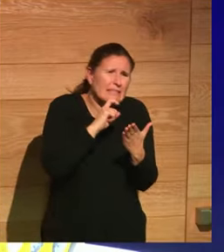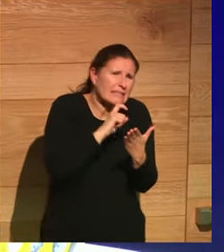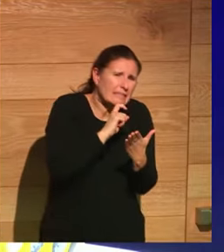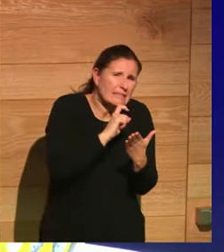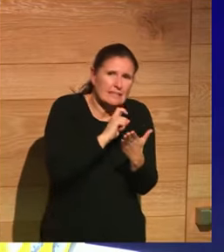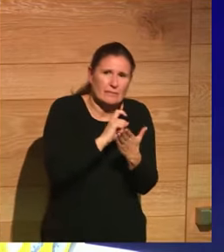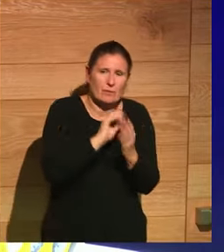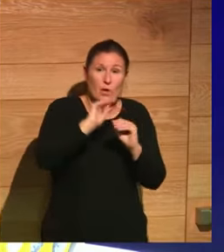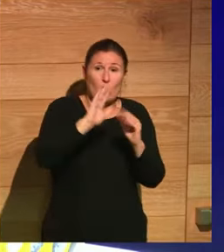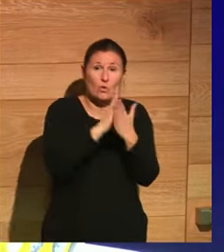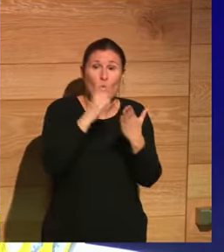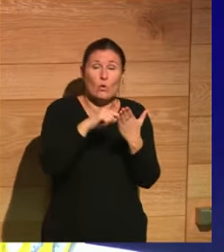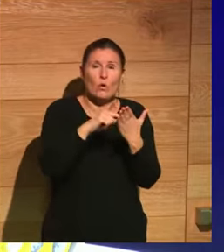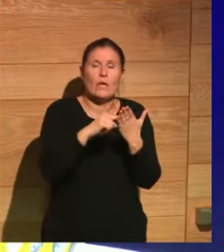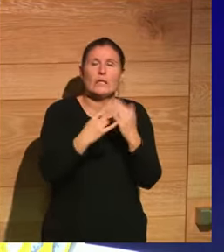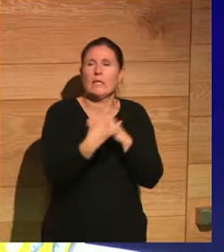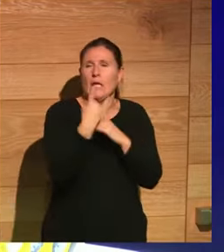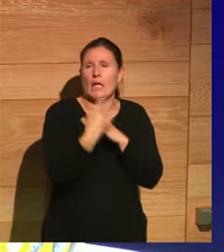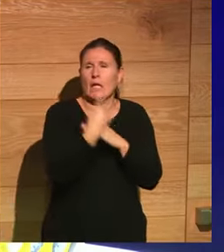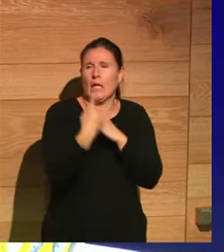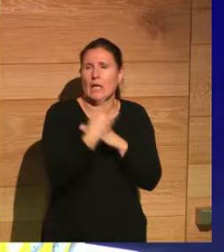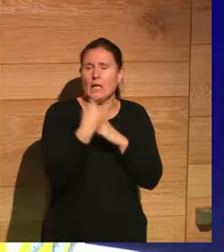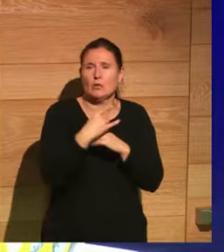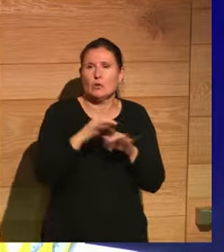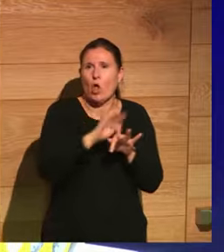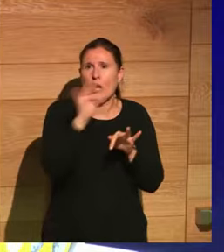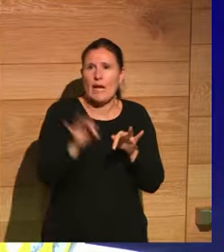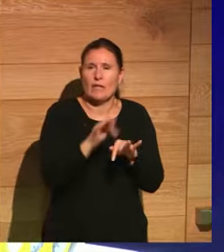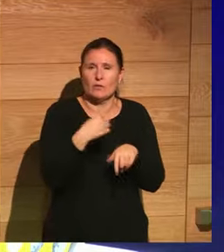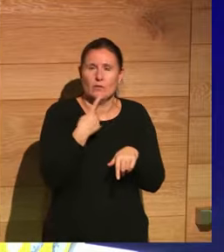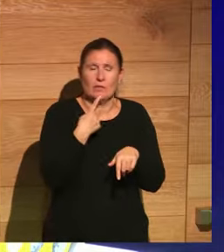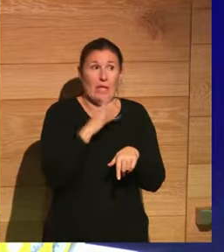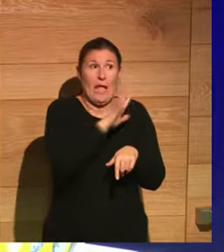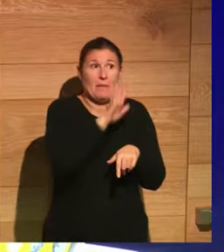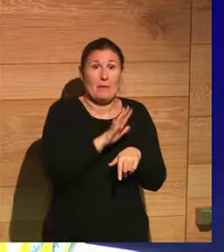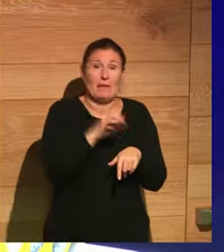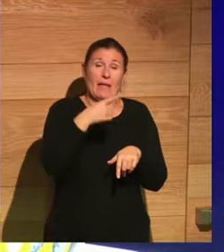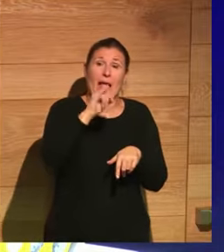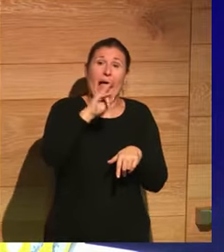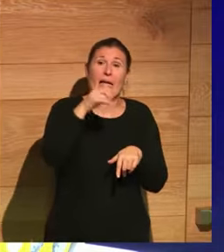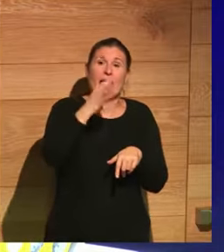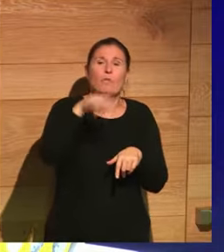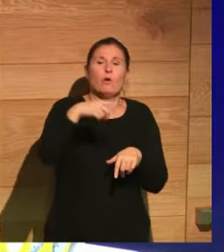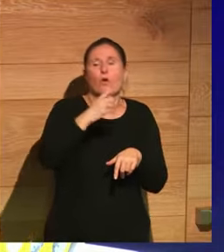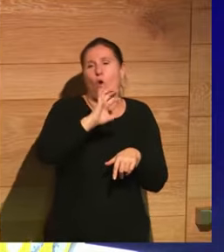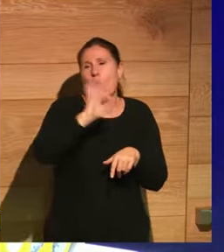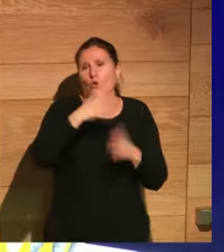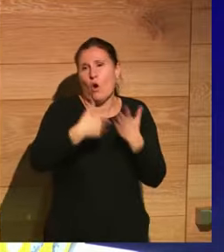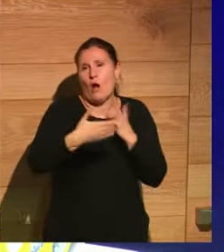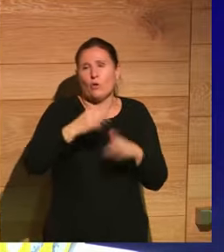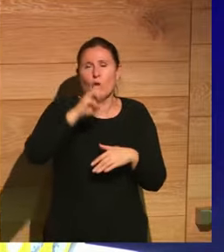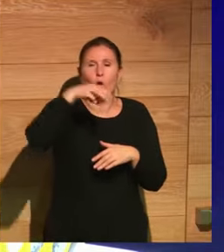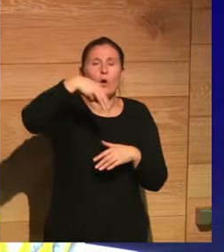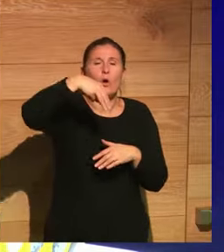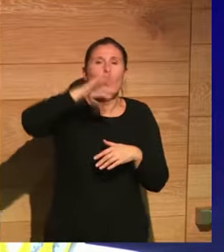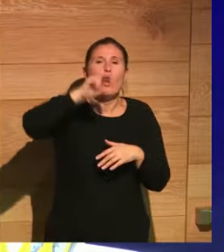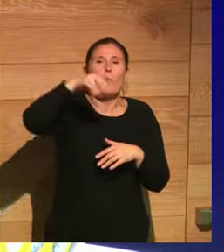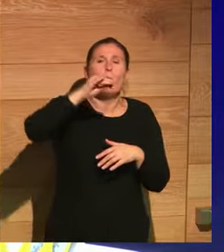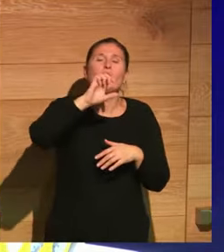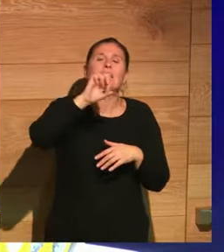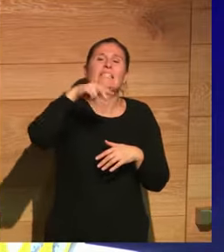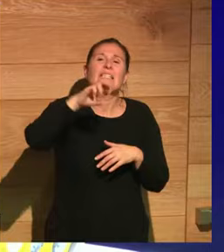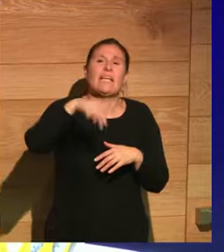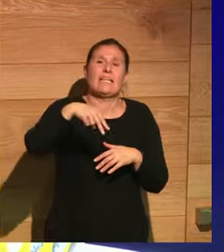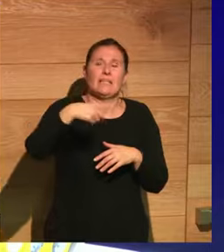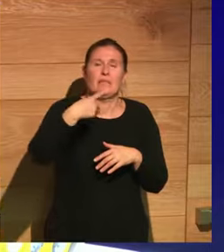porque te va a engañar todo lo que quiera y más Gibbon a mí me parece que leer a Gibbon o leer a Monsen Monsen tiene mejor perspectiva pero